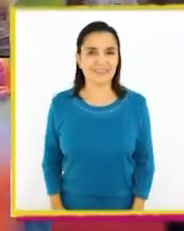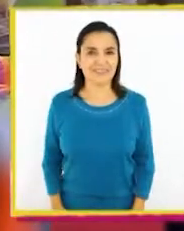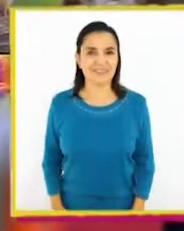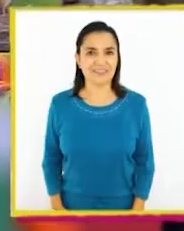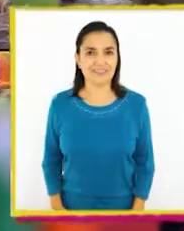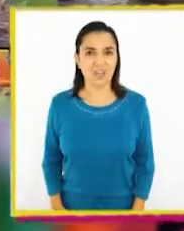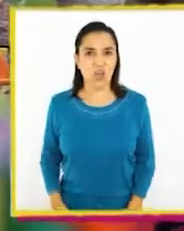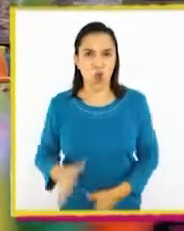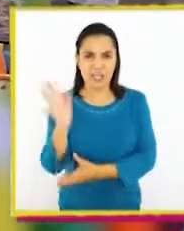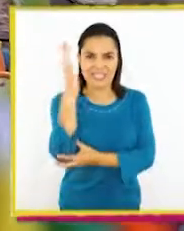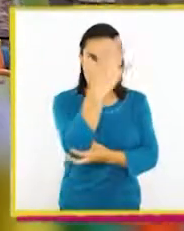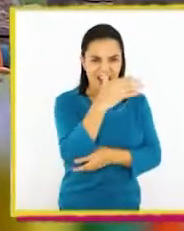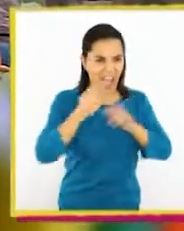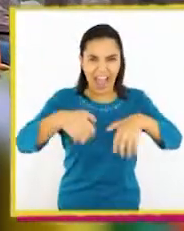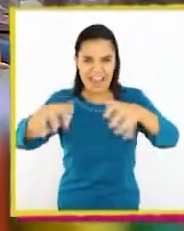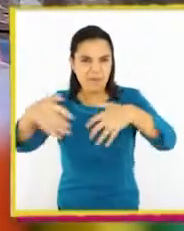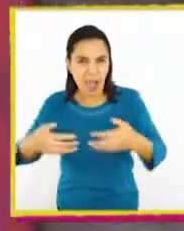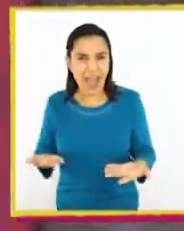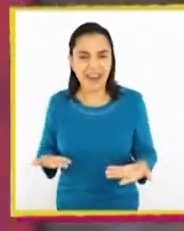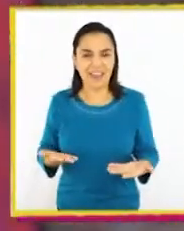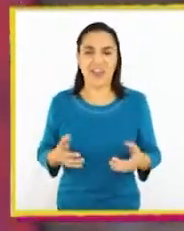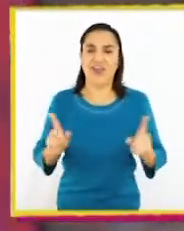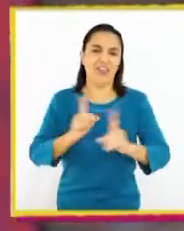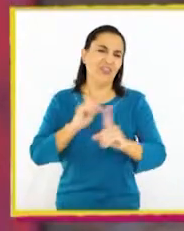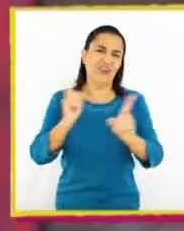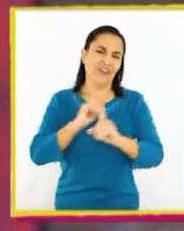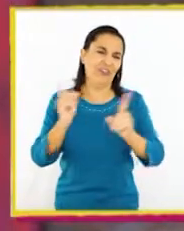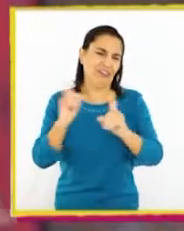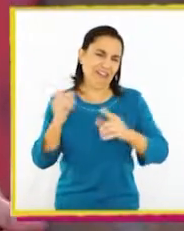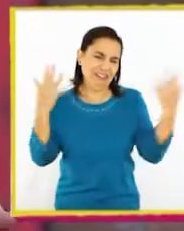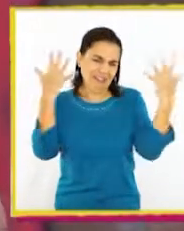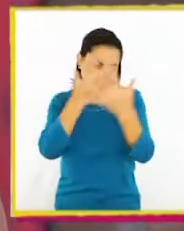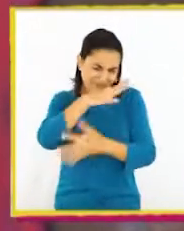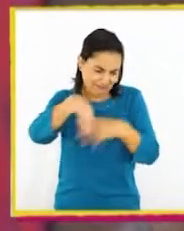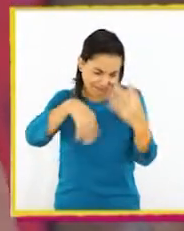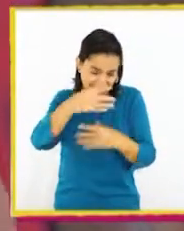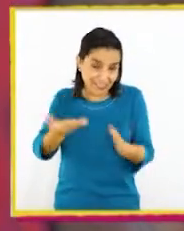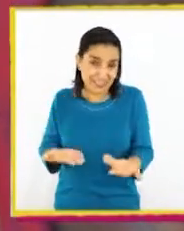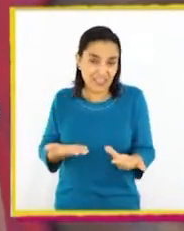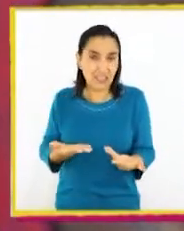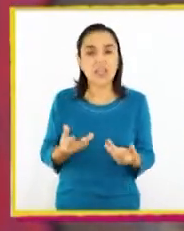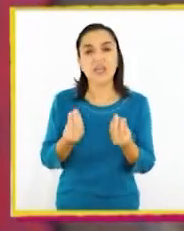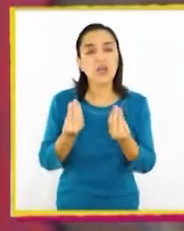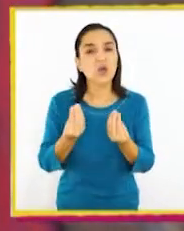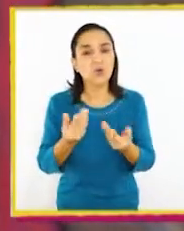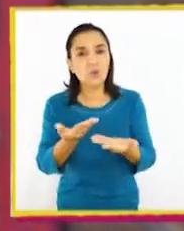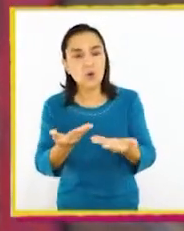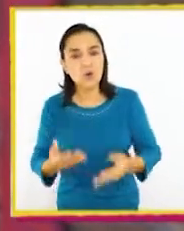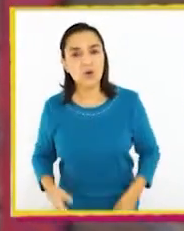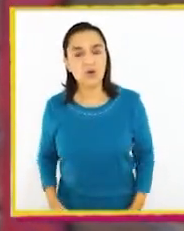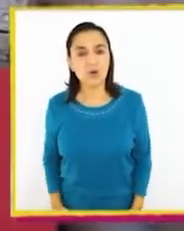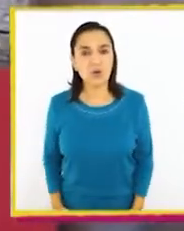¿Una selva con muchos animales? ¡No! No se distinguiría nada. ¿Cómo?